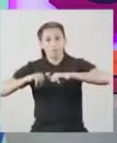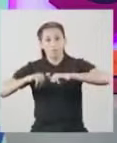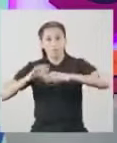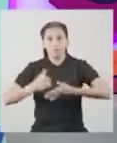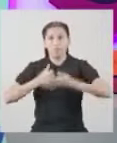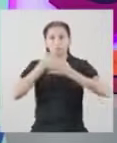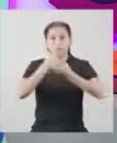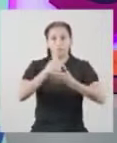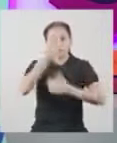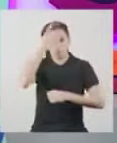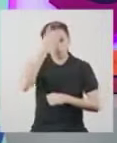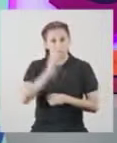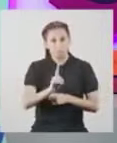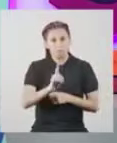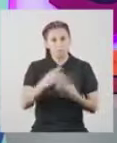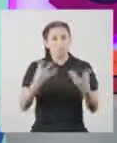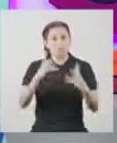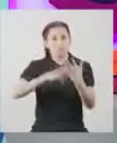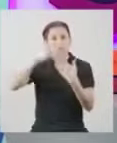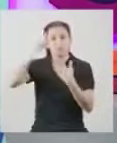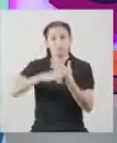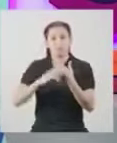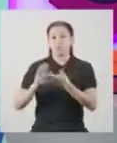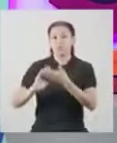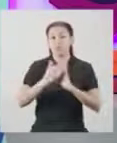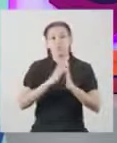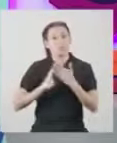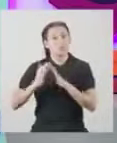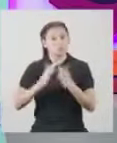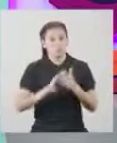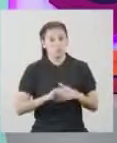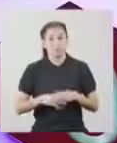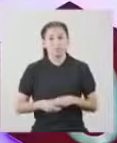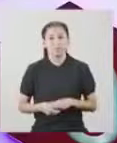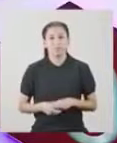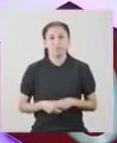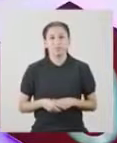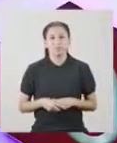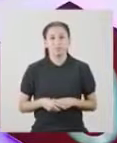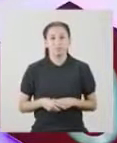de dispersión ayudan a tomar decisiones en los proyectos comunitarios?